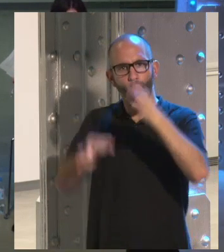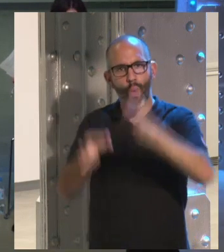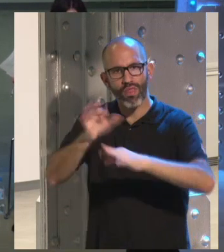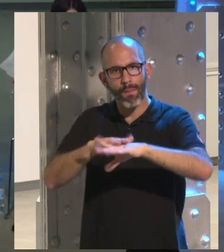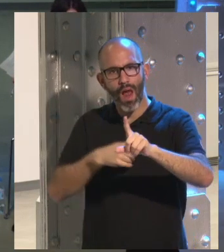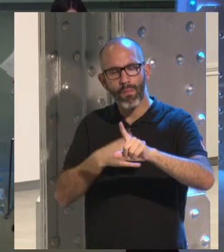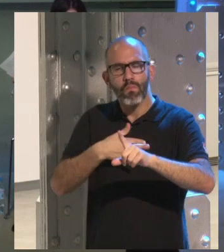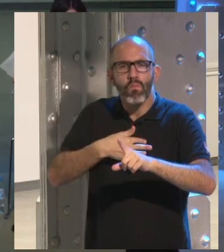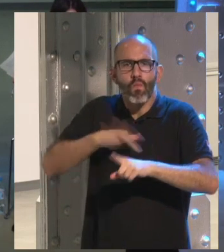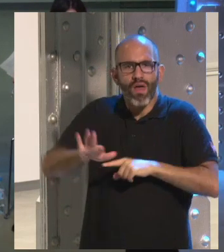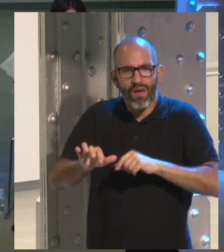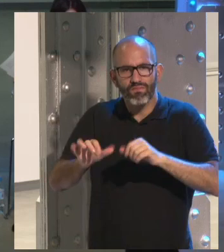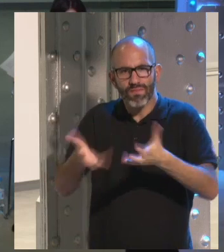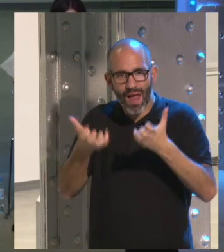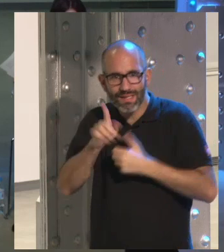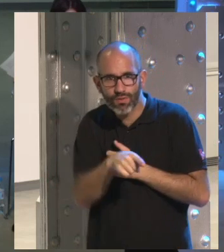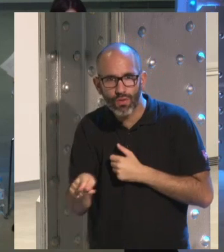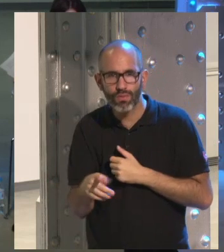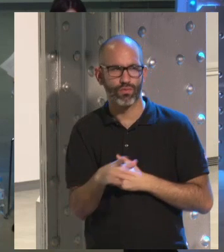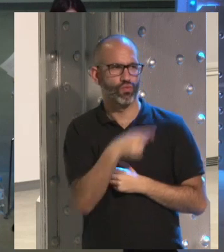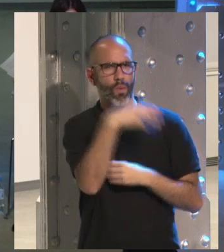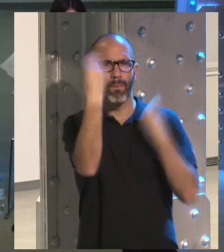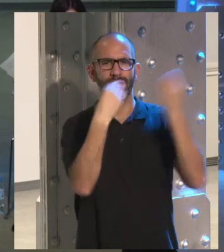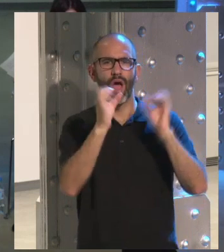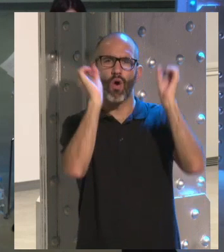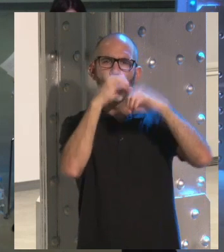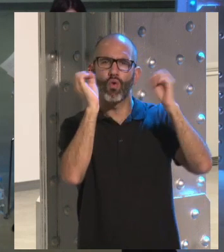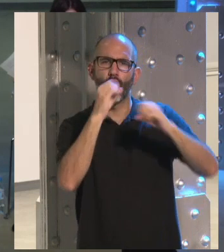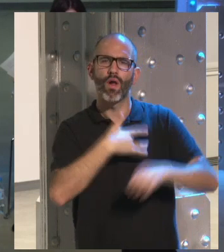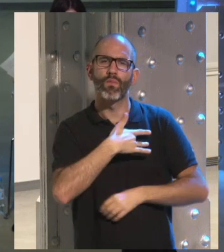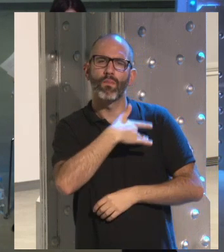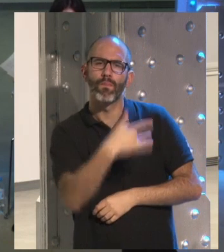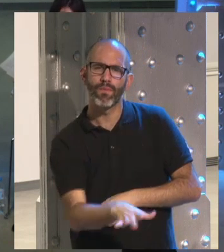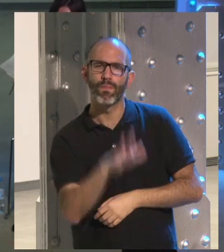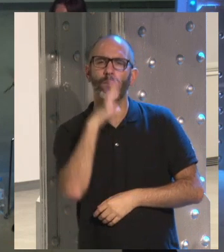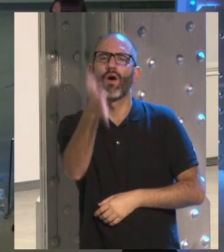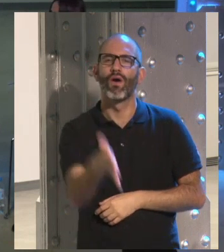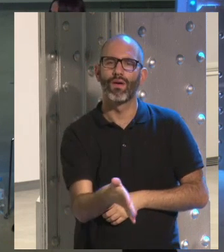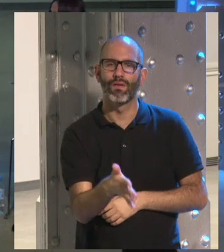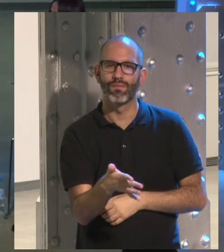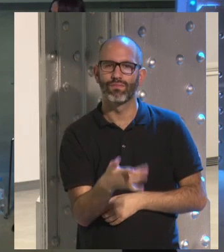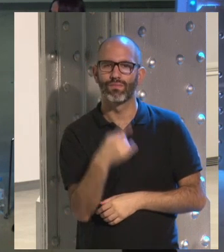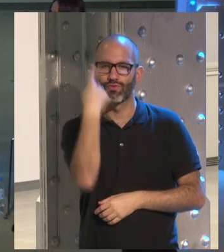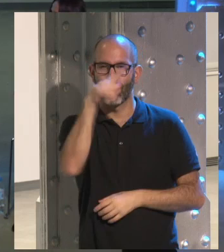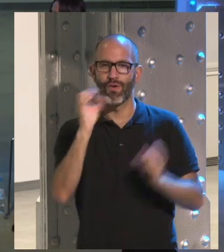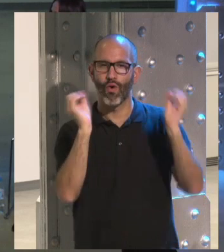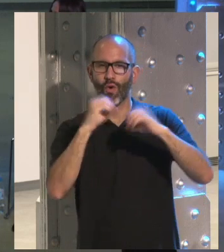tengan alguna posibilidad de ganar? ¿Por qué te crees que Google ha sido tan majo que ha dicho que no le van a cobrar los 100.000 euros? Lo ha dicho fundamentalmente